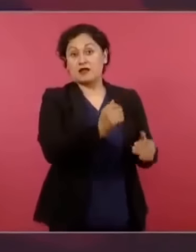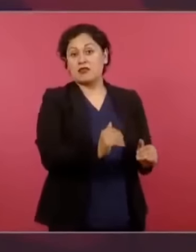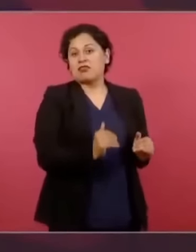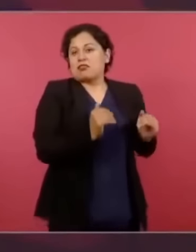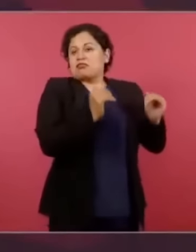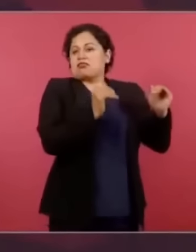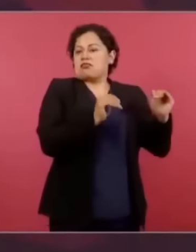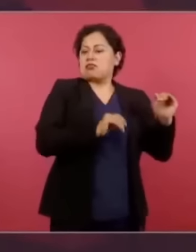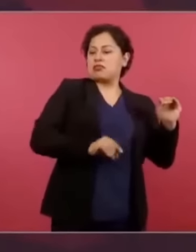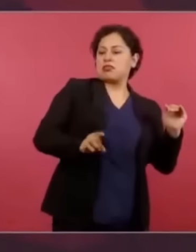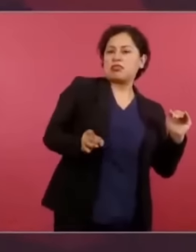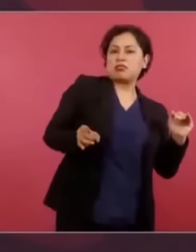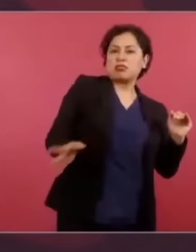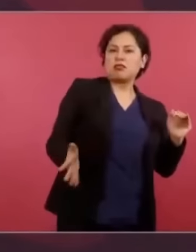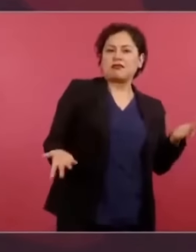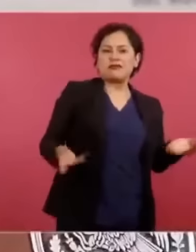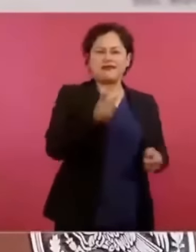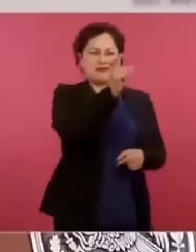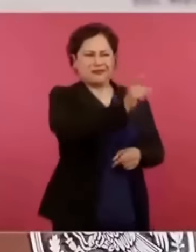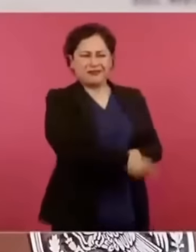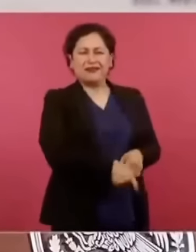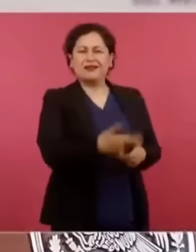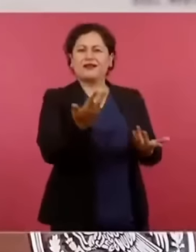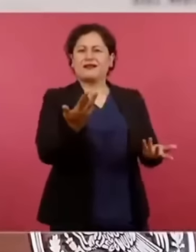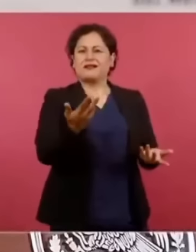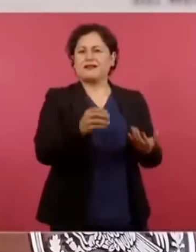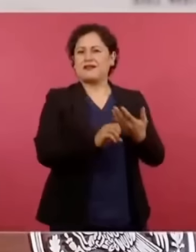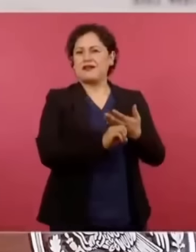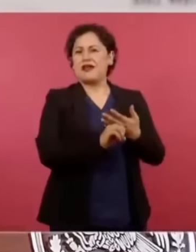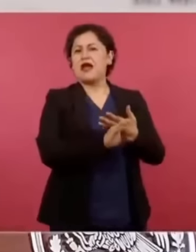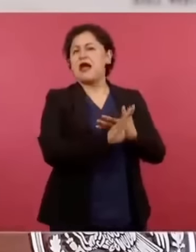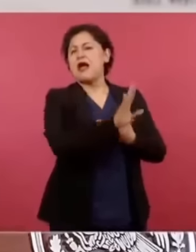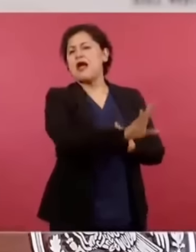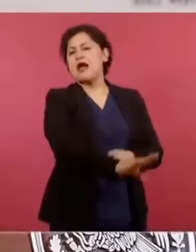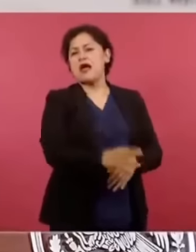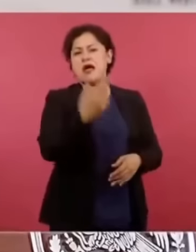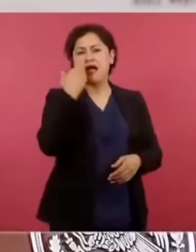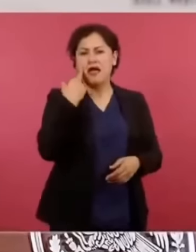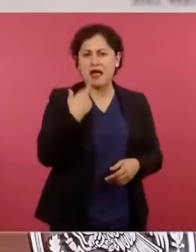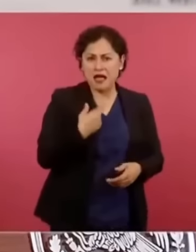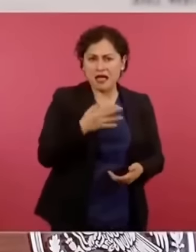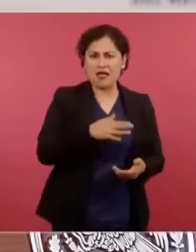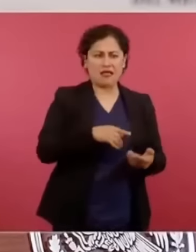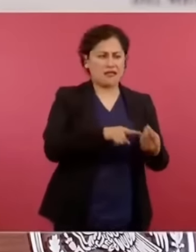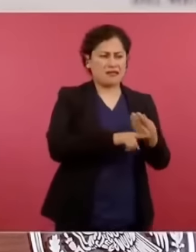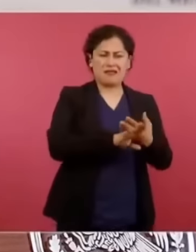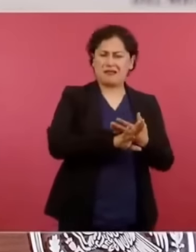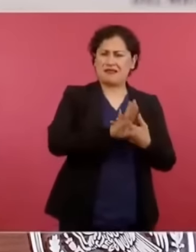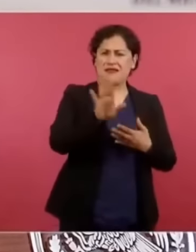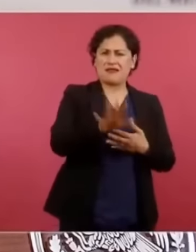coincide que son racistas y que son clasistas y que le tienen desprecio al pueblo.